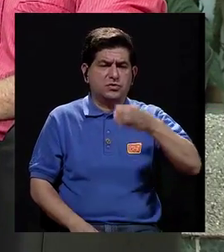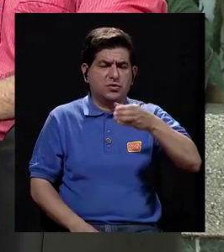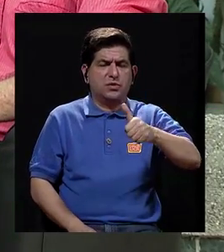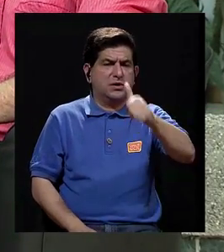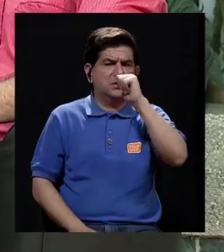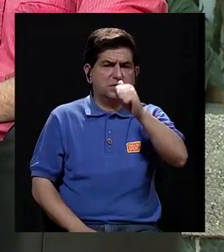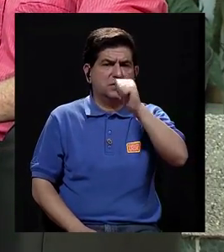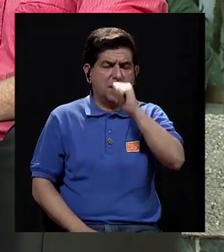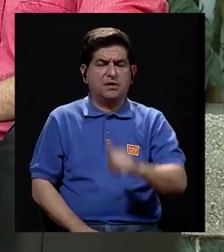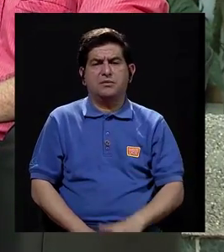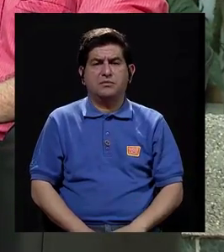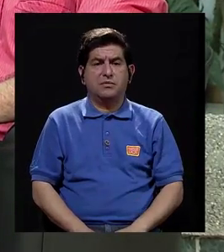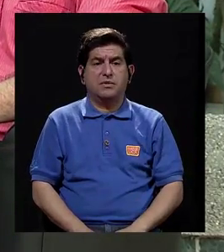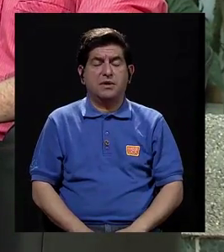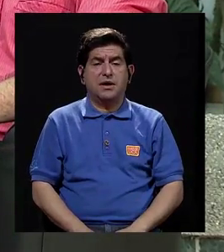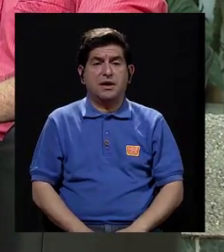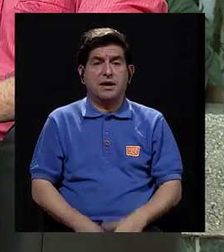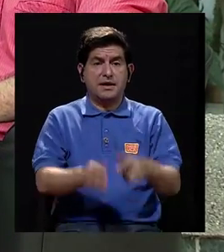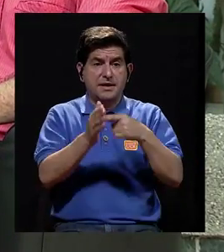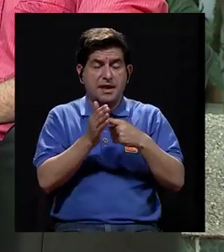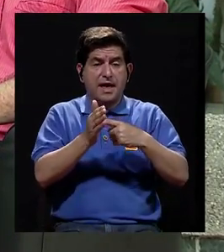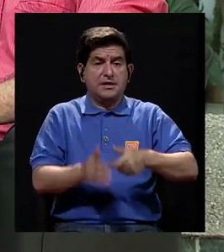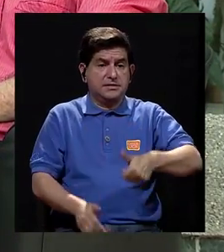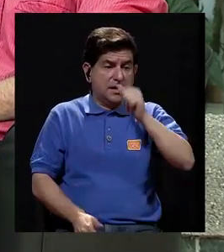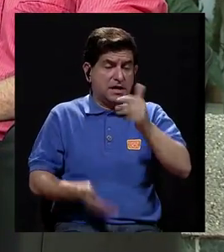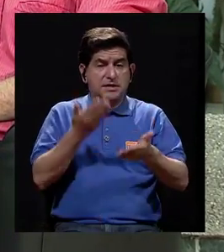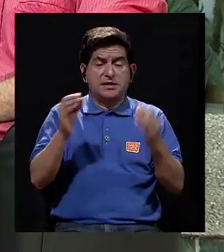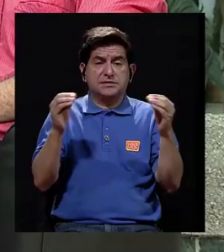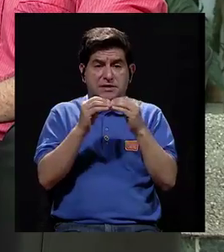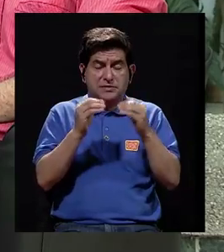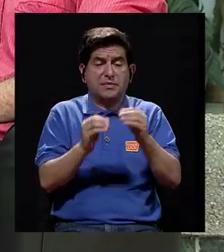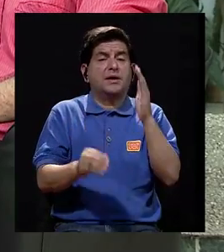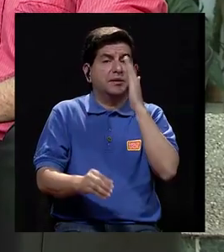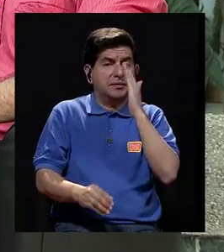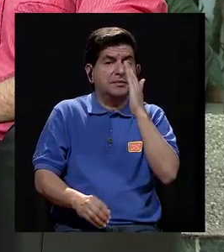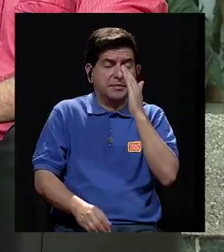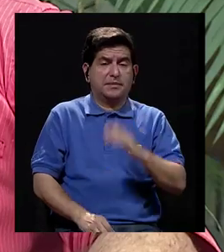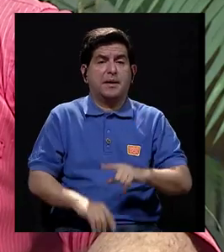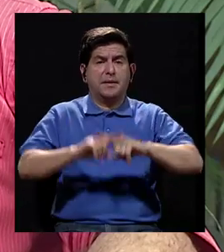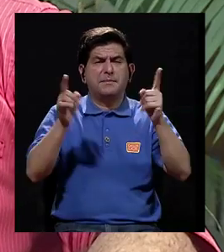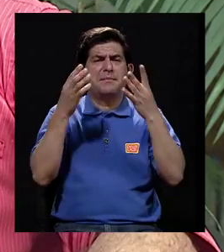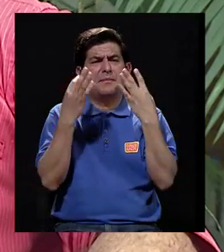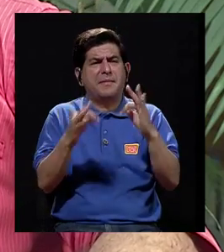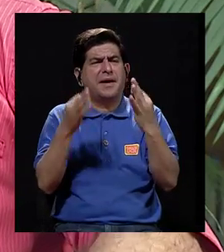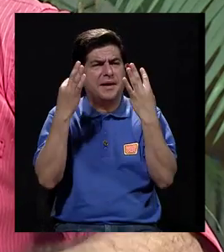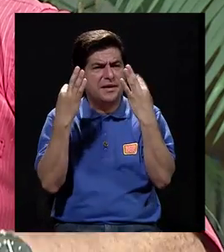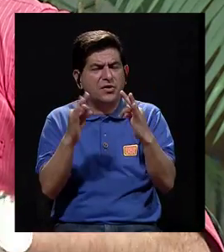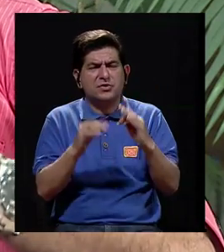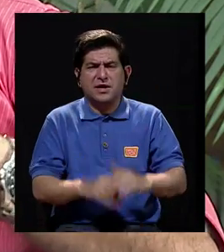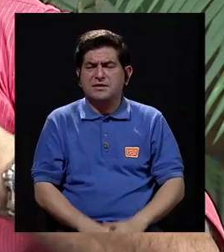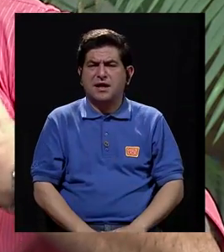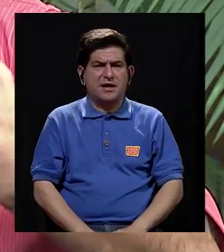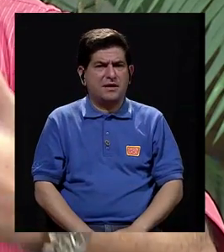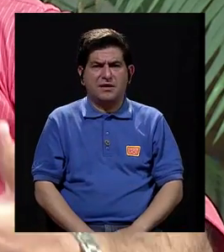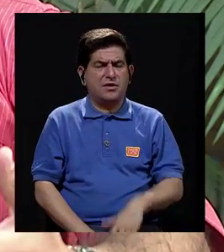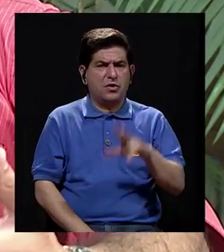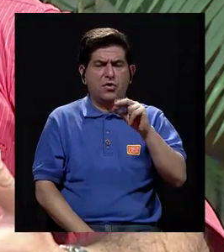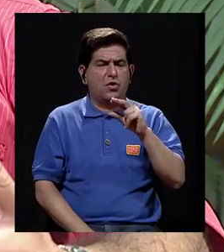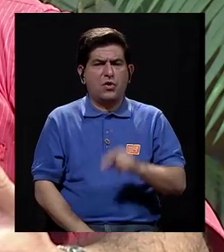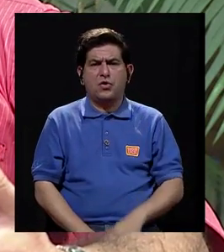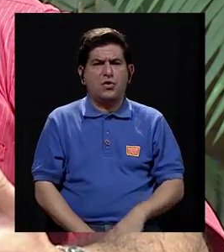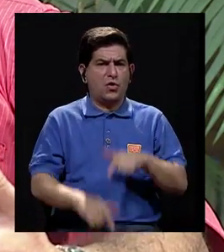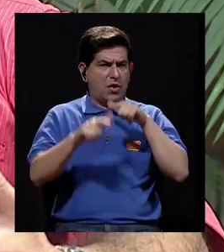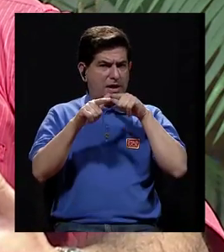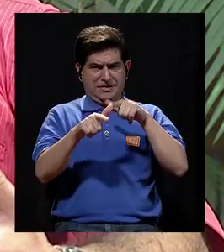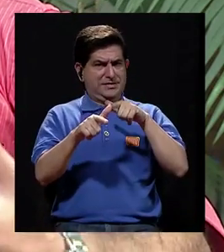vasos de agua, digamos, a pesar de que las demandas de líquido podrían ser mayores para la mamá, ¿verdad? Pero buscaríamos que no exageren también